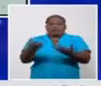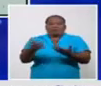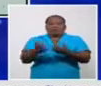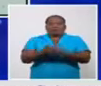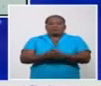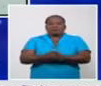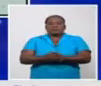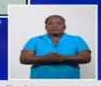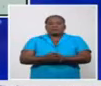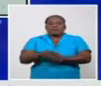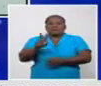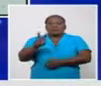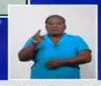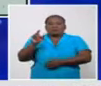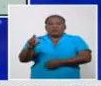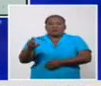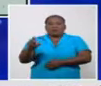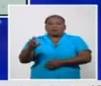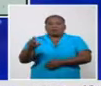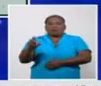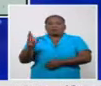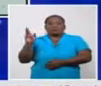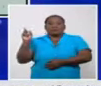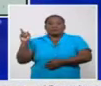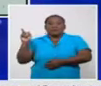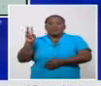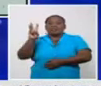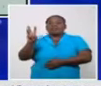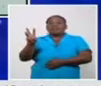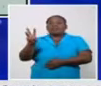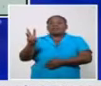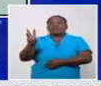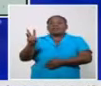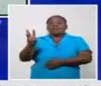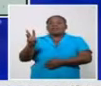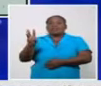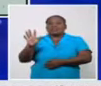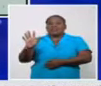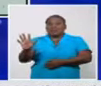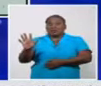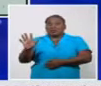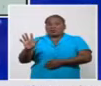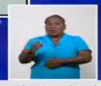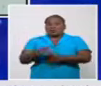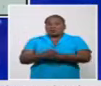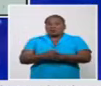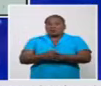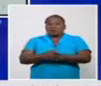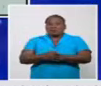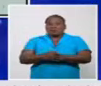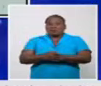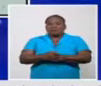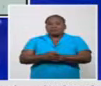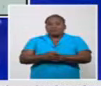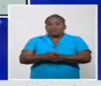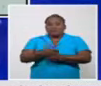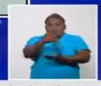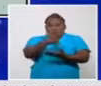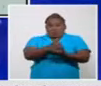caso de Villaclara se diagnostican 37 pacientes autócticos Santa Clara 26